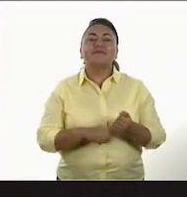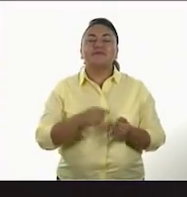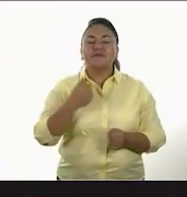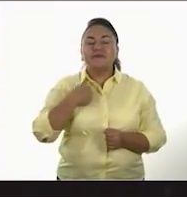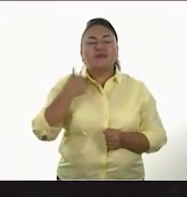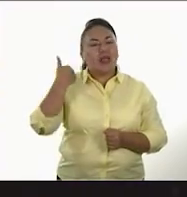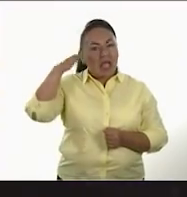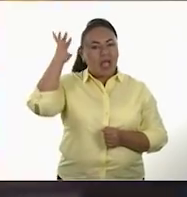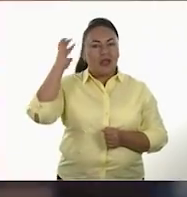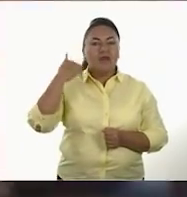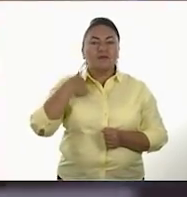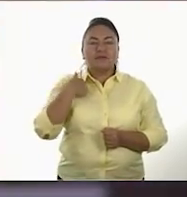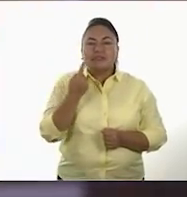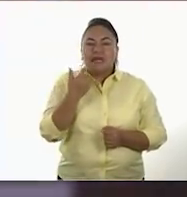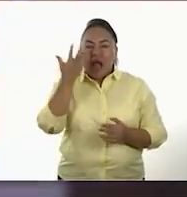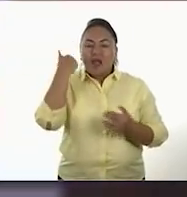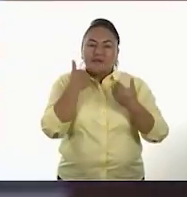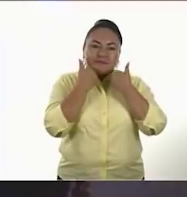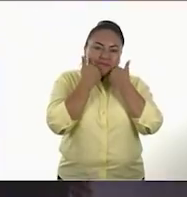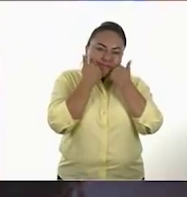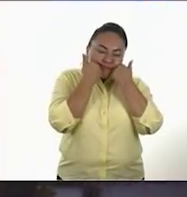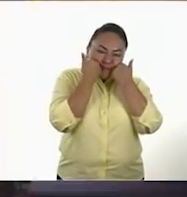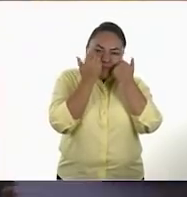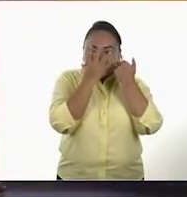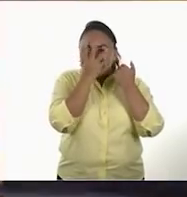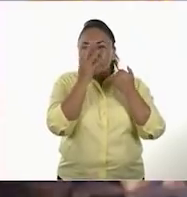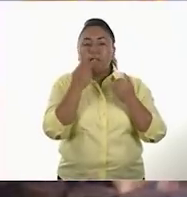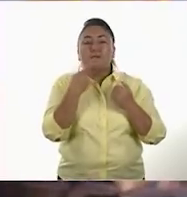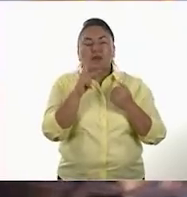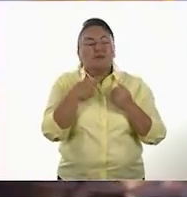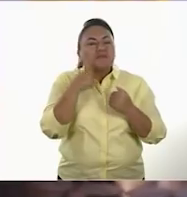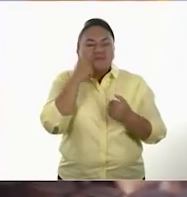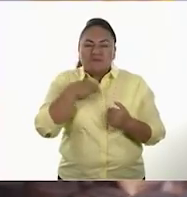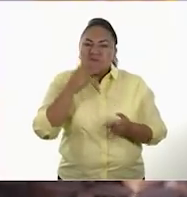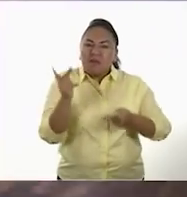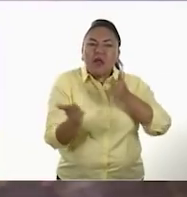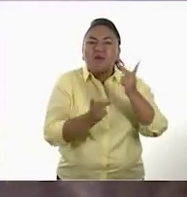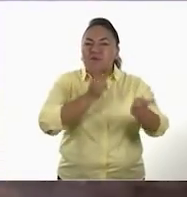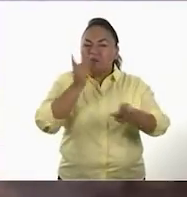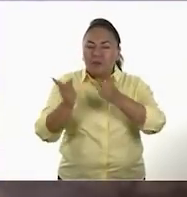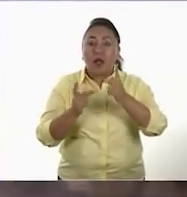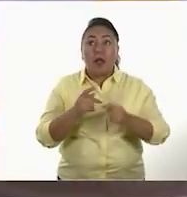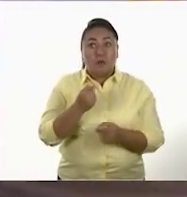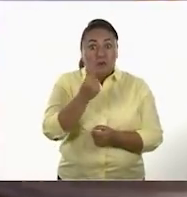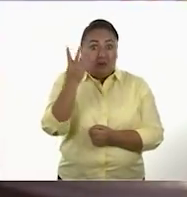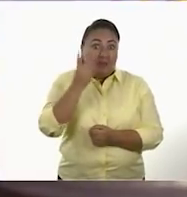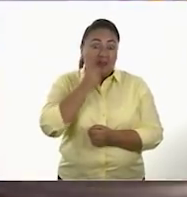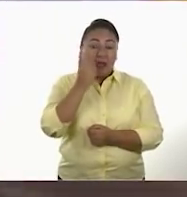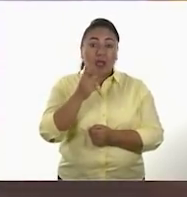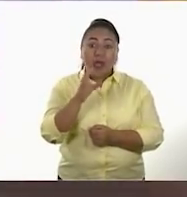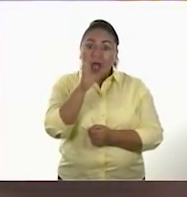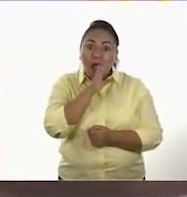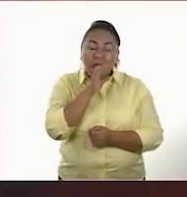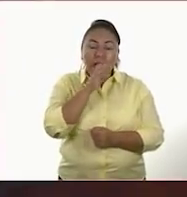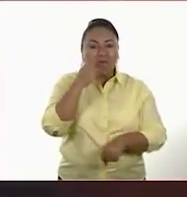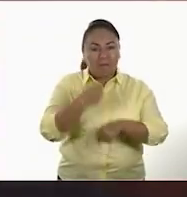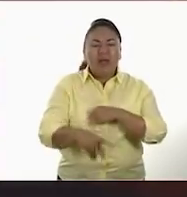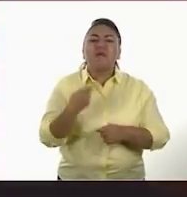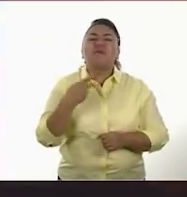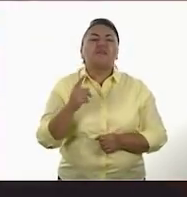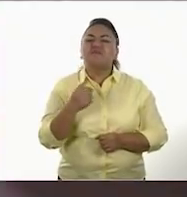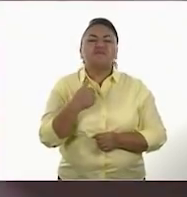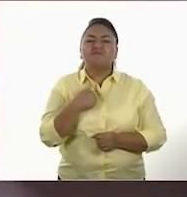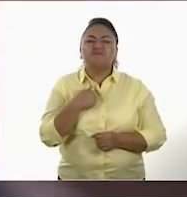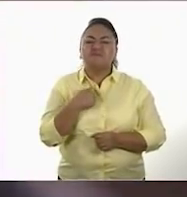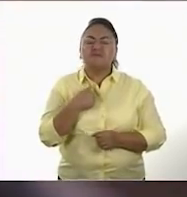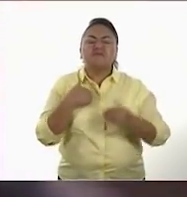era yo. Una niña algo tímida, pero siempre muy preguntona. Algunos dicen que la curiosidad mató al gato, pero a mí me hizo